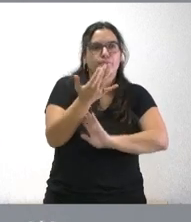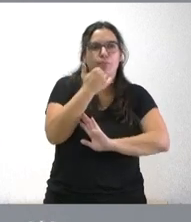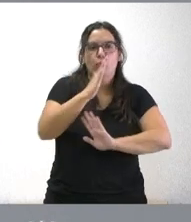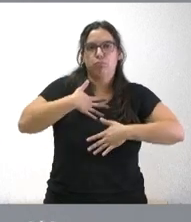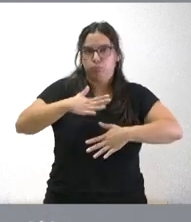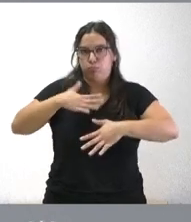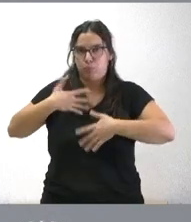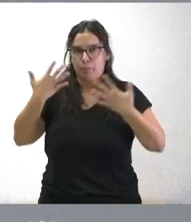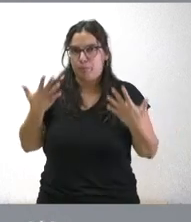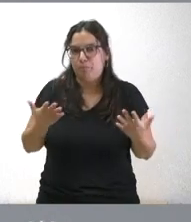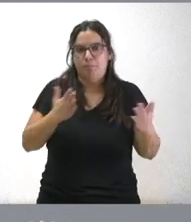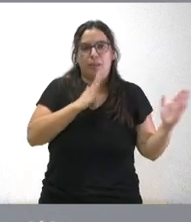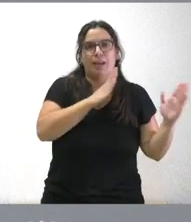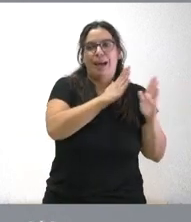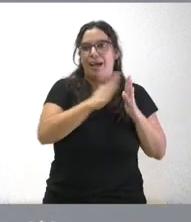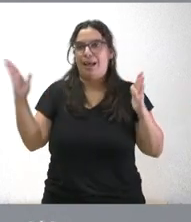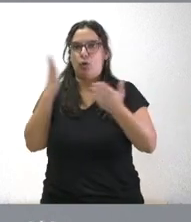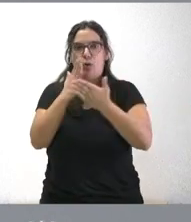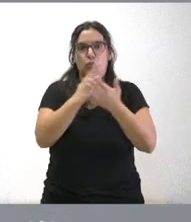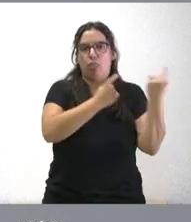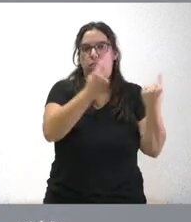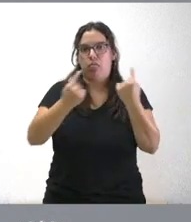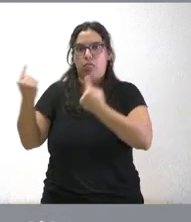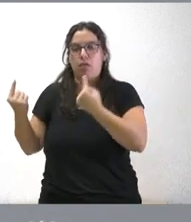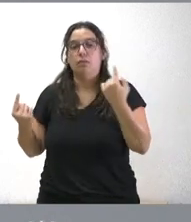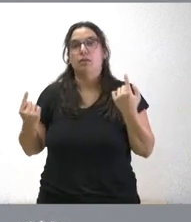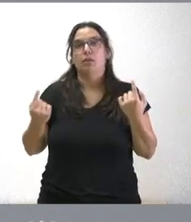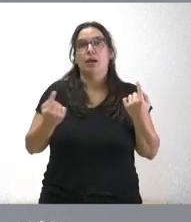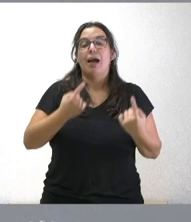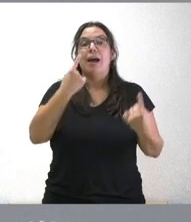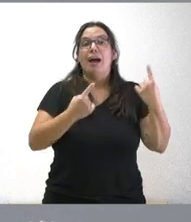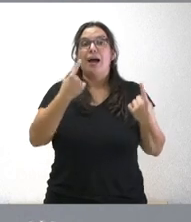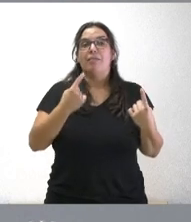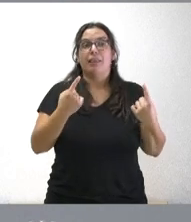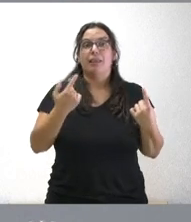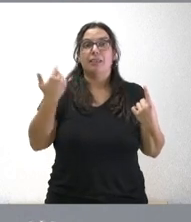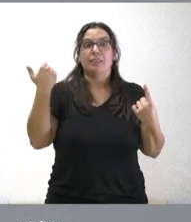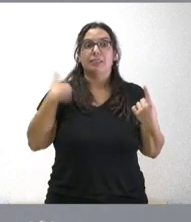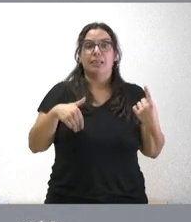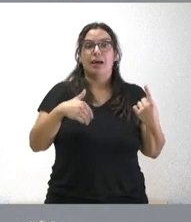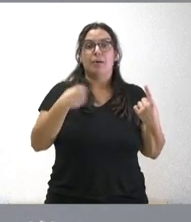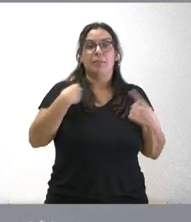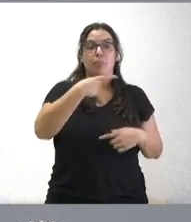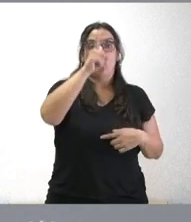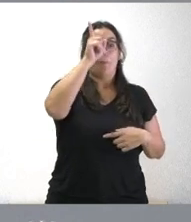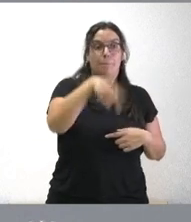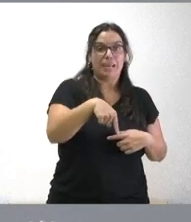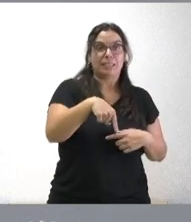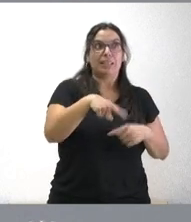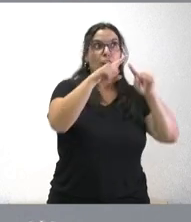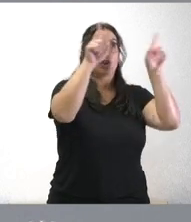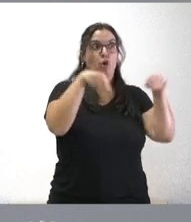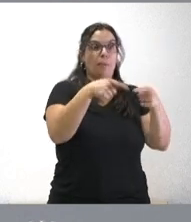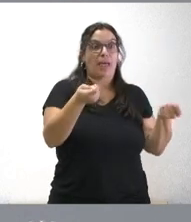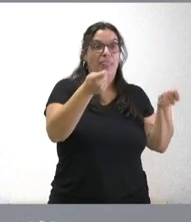periodo que exija una sustitución y a veces las sustituciones se producen una vez que se ha cerrado ya la nómina del ejercicio en cuestión o a partir